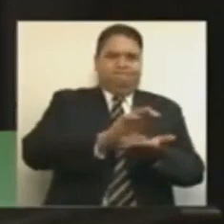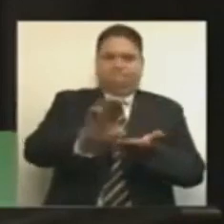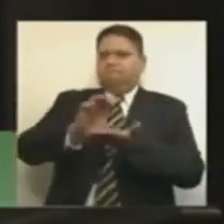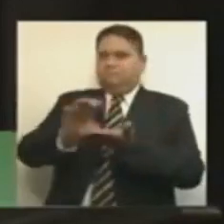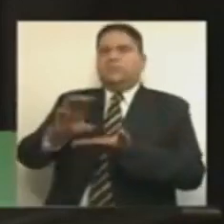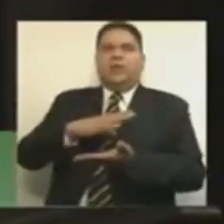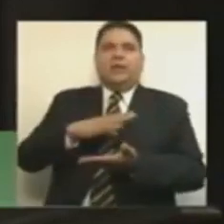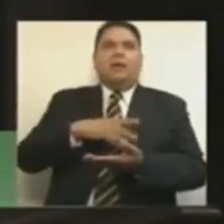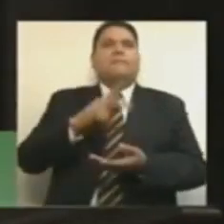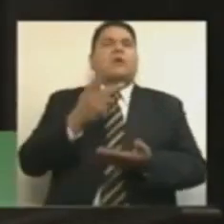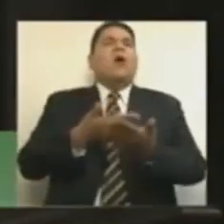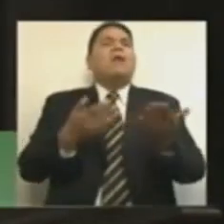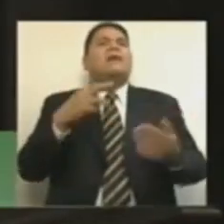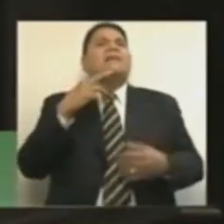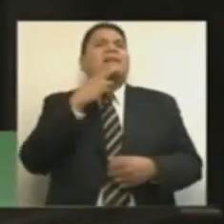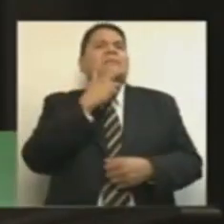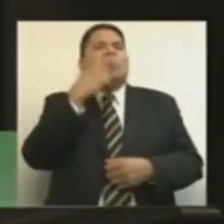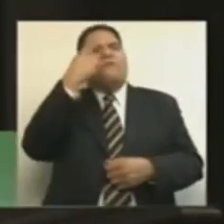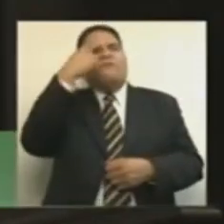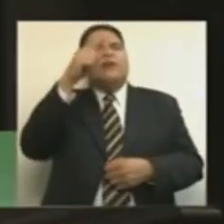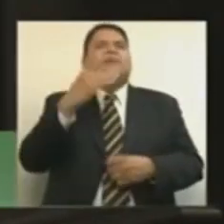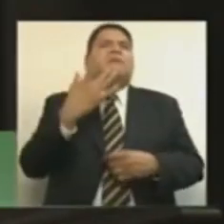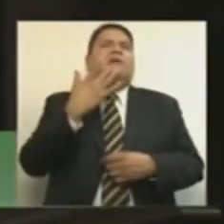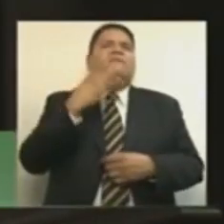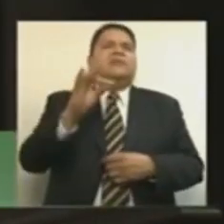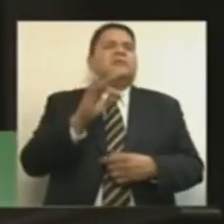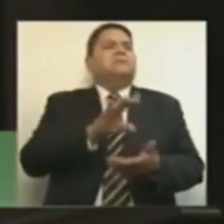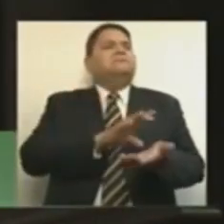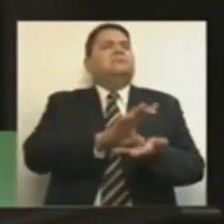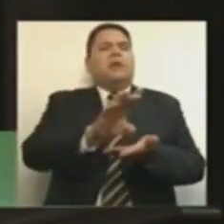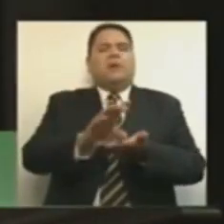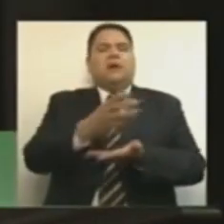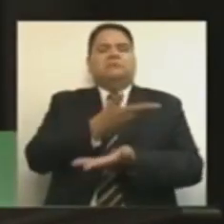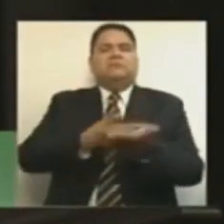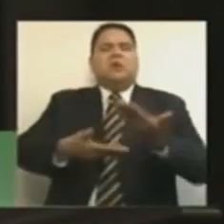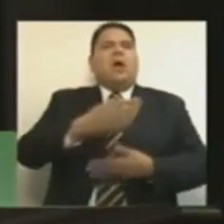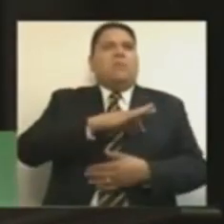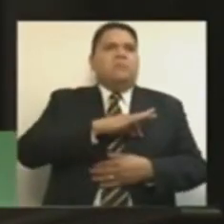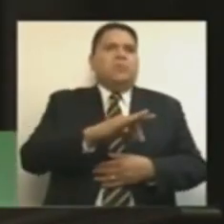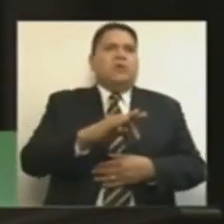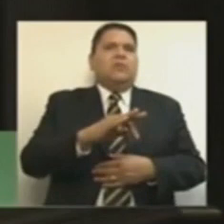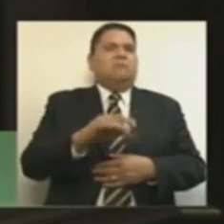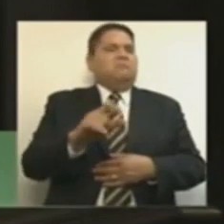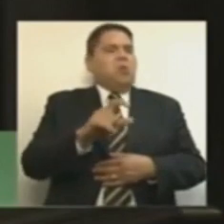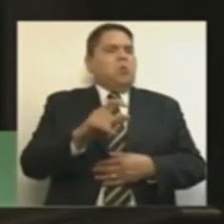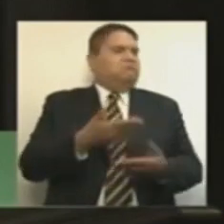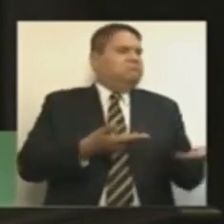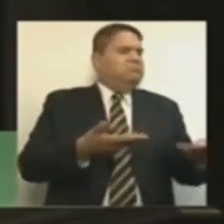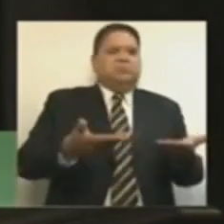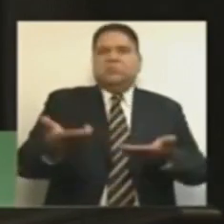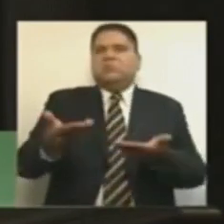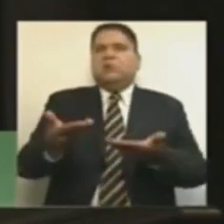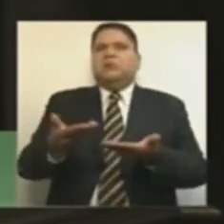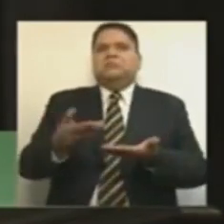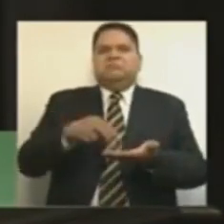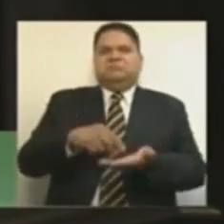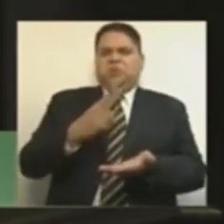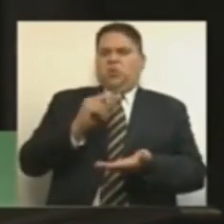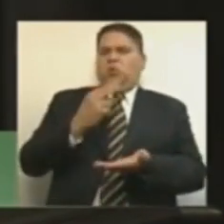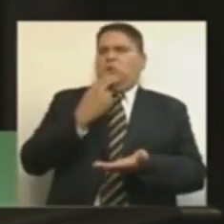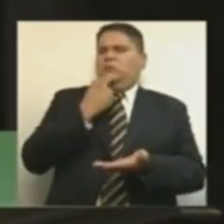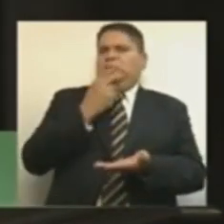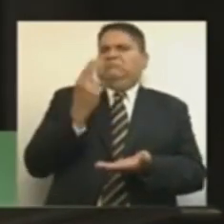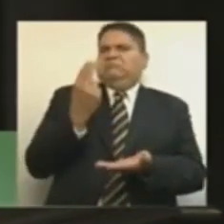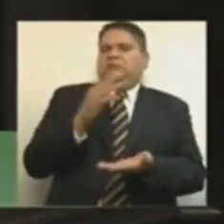ahora será más simple y efectivo distribuirlos o redistribuirlos en caso de que ya no se requiera ejercerlos.